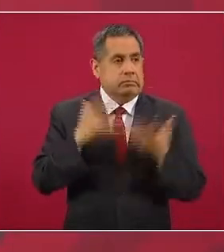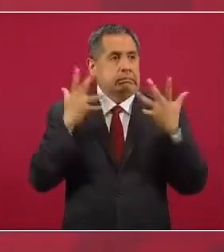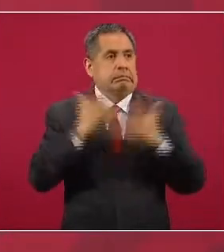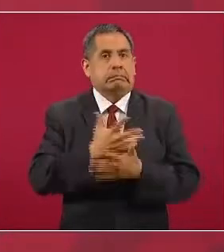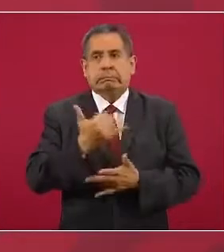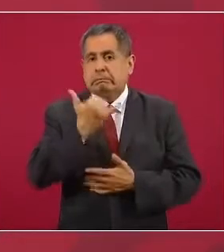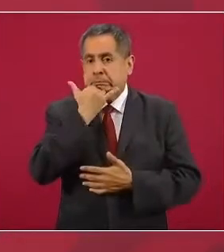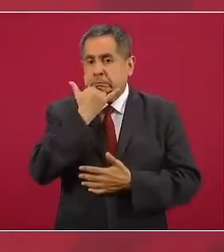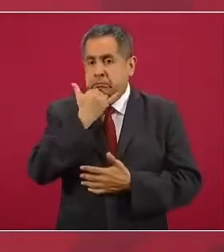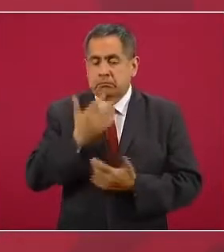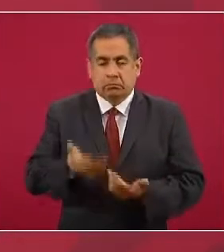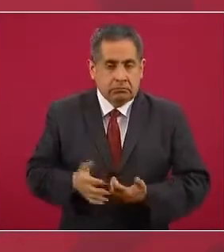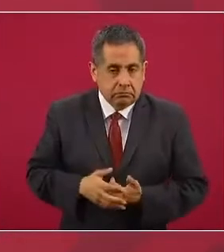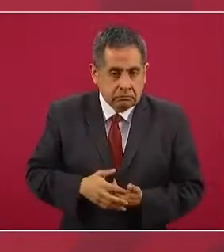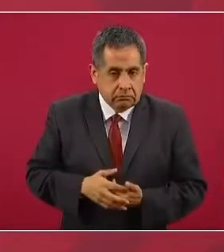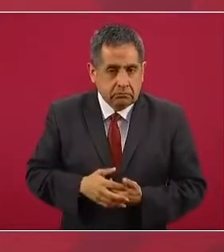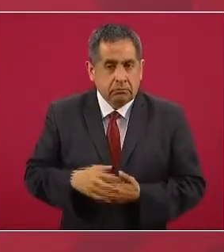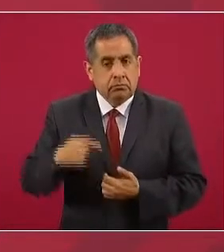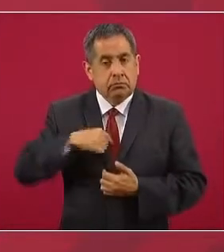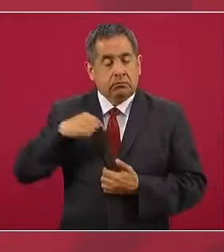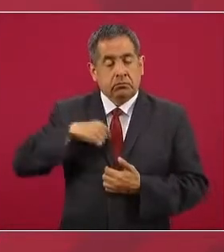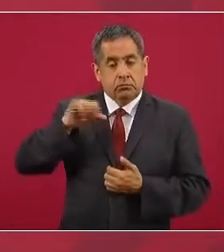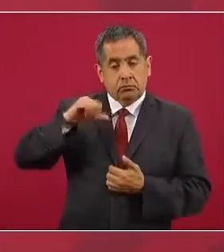yo tuve que salir en la noche